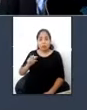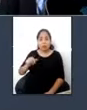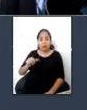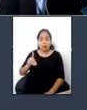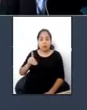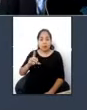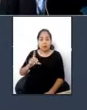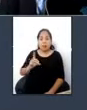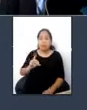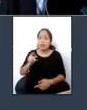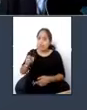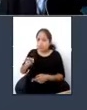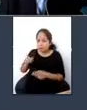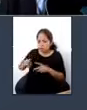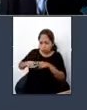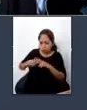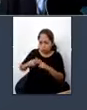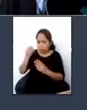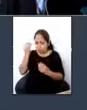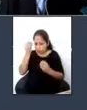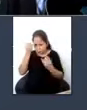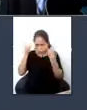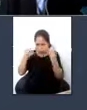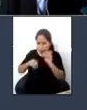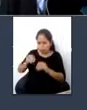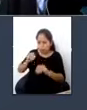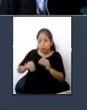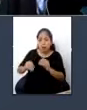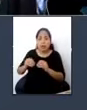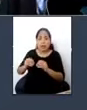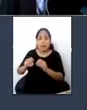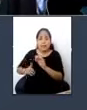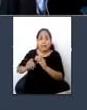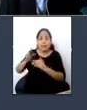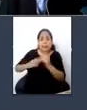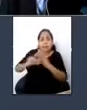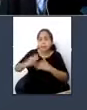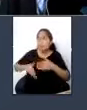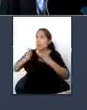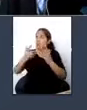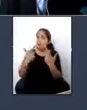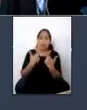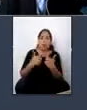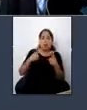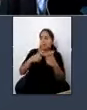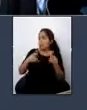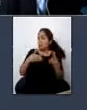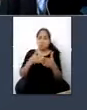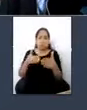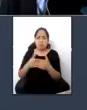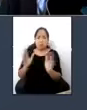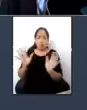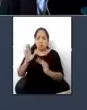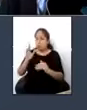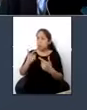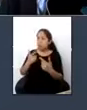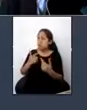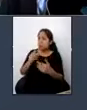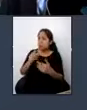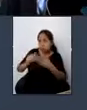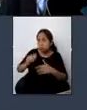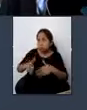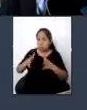porque estaba dirigido a la supresión de los obstáculos físicos que eran el principal problema que él tenía.